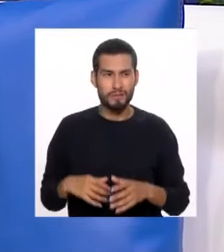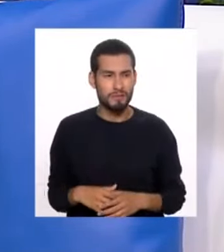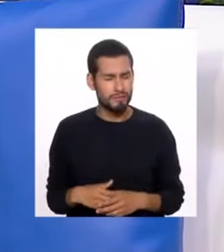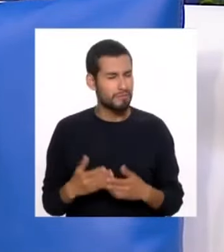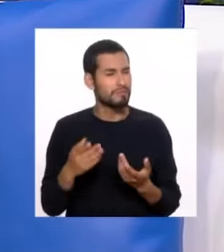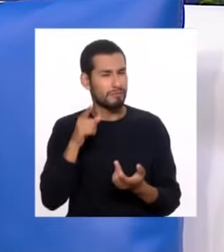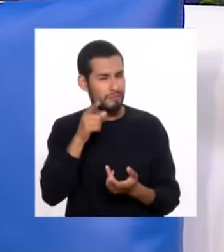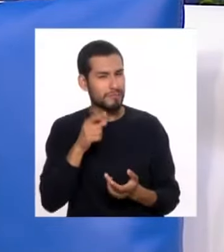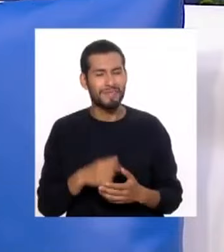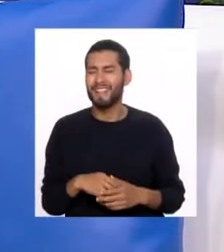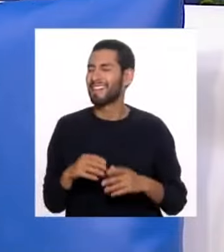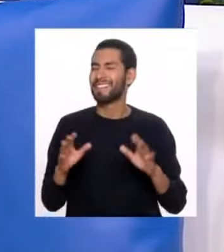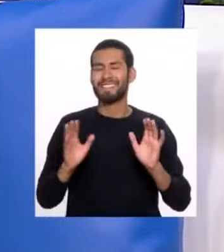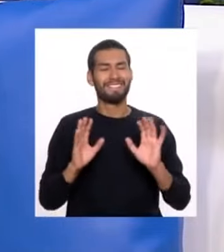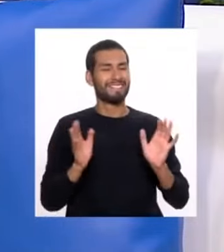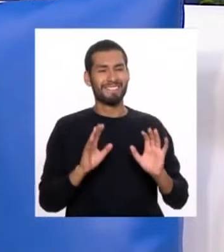No,